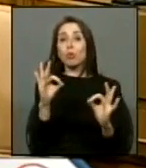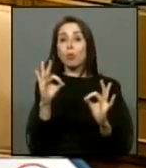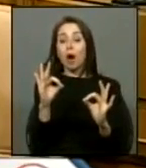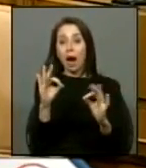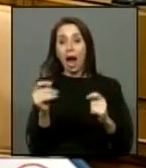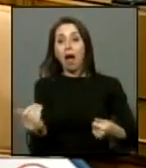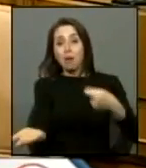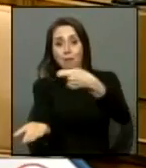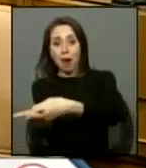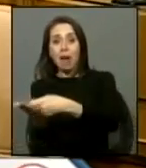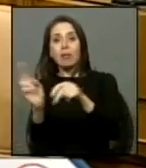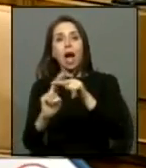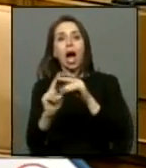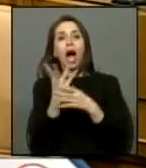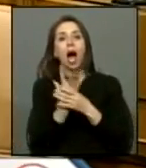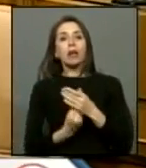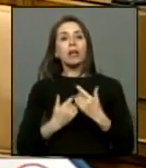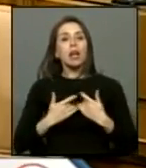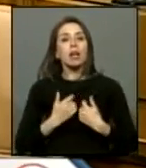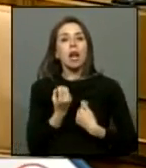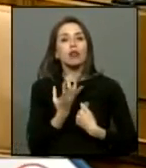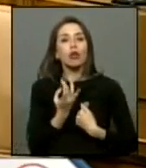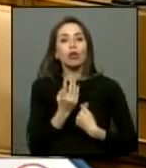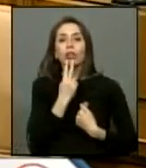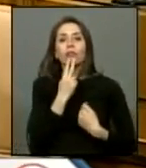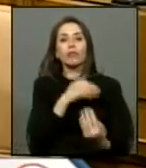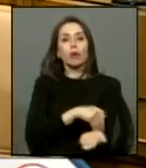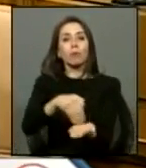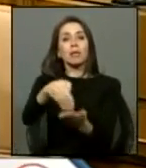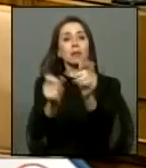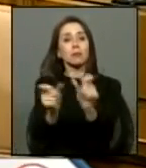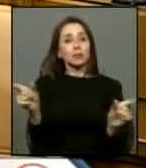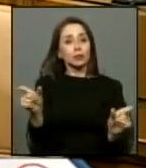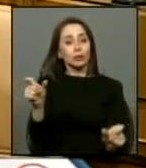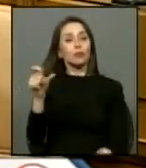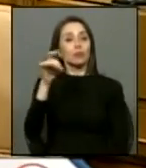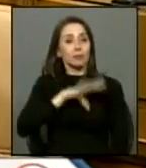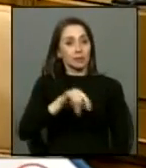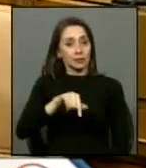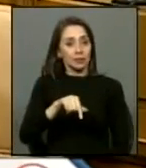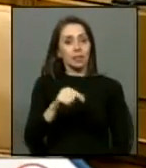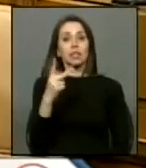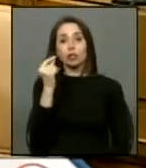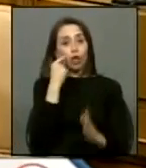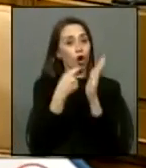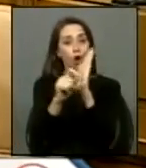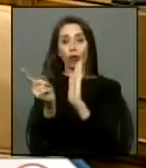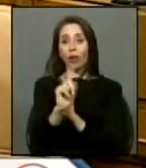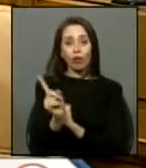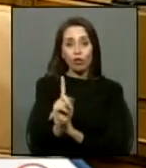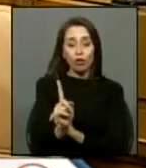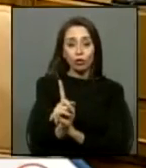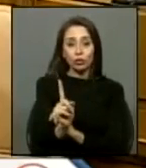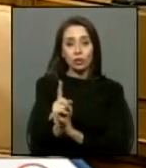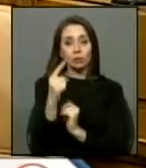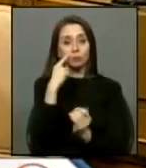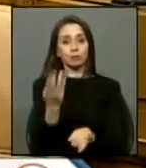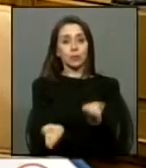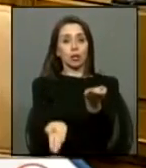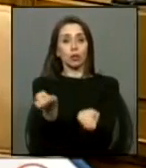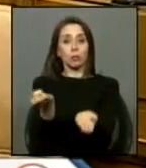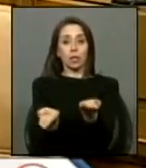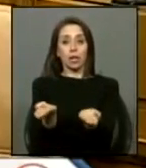dolor que vivieron miles de personas en este país cuando no se reconoce eso y lo comparamos